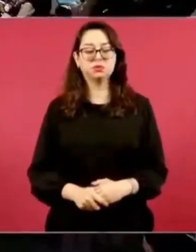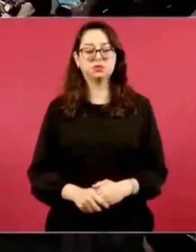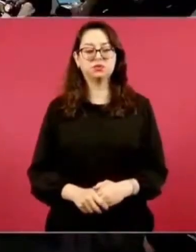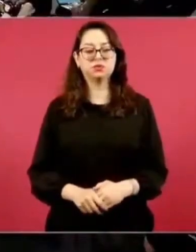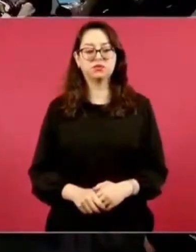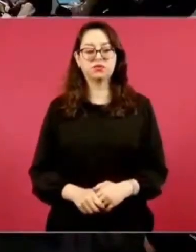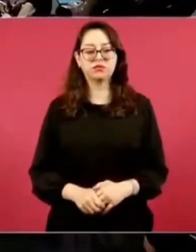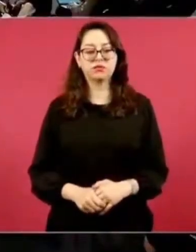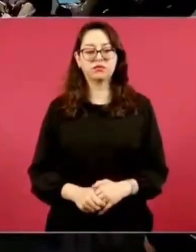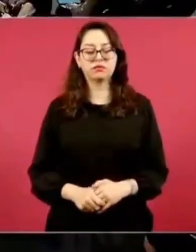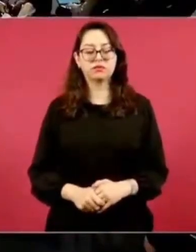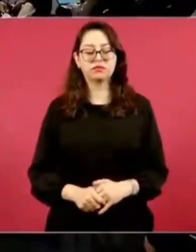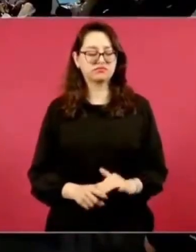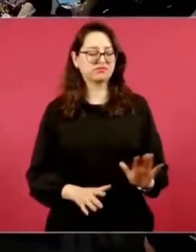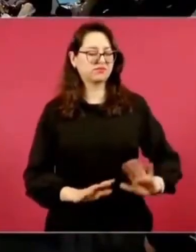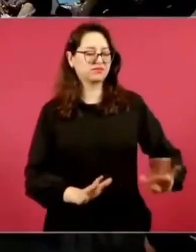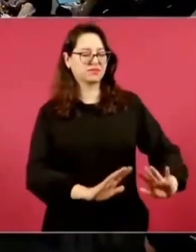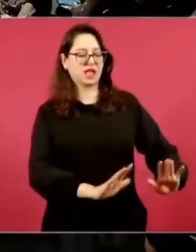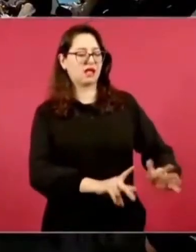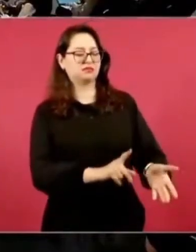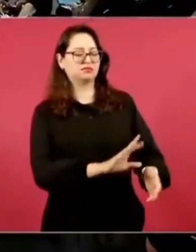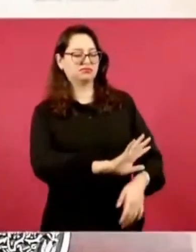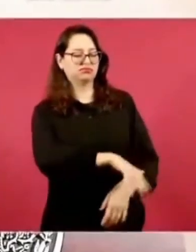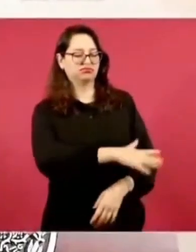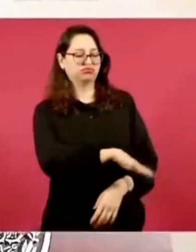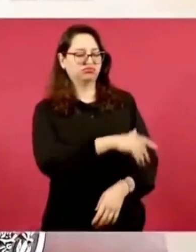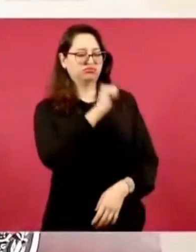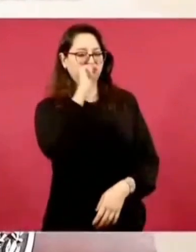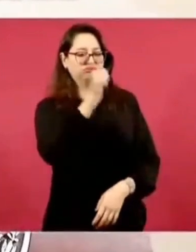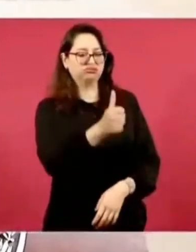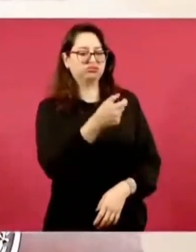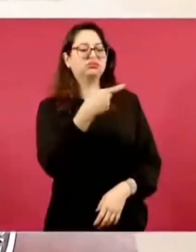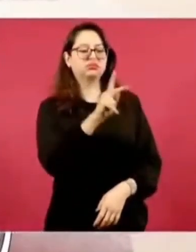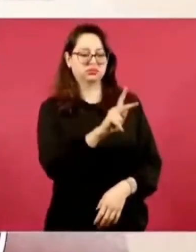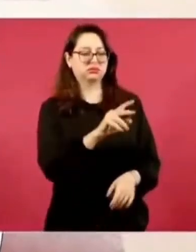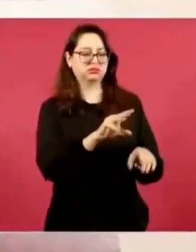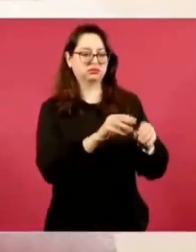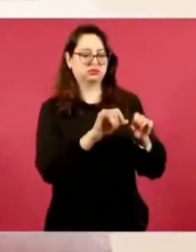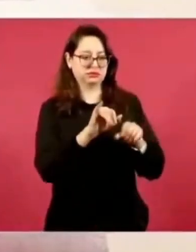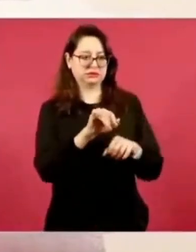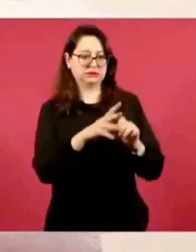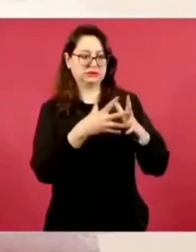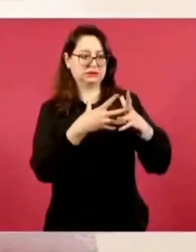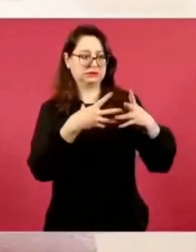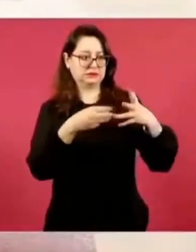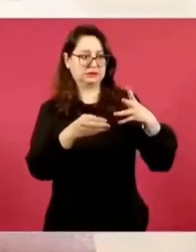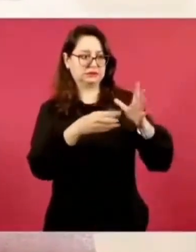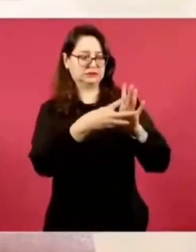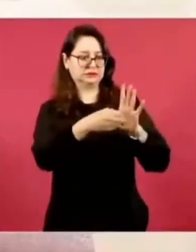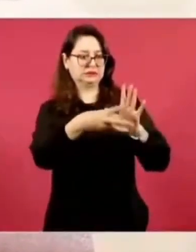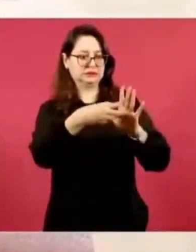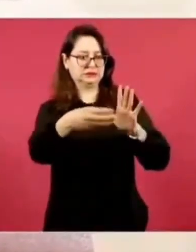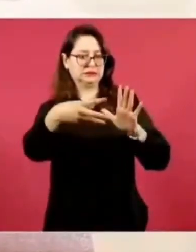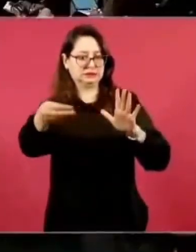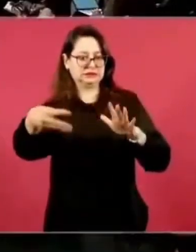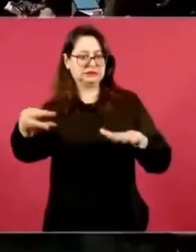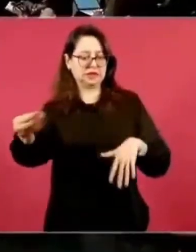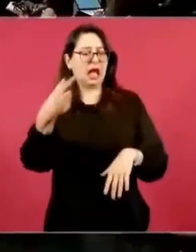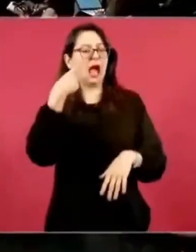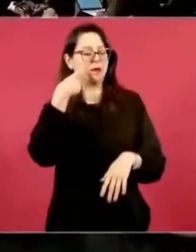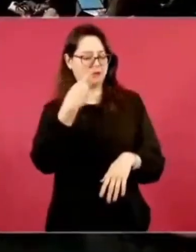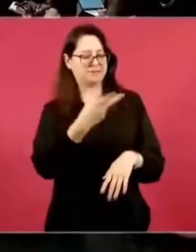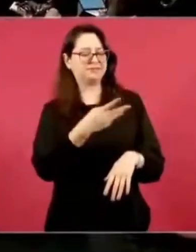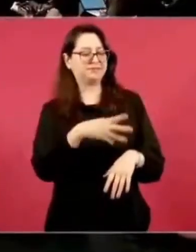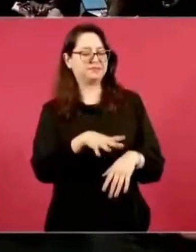pregunta. Pero hubieron personalidades. ¿El médico que publica que no hubiera de A ver, a ver, los más famosos.